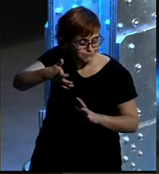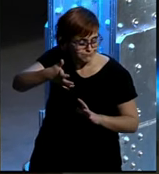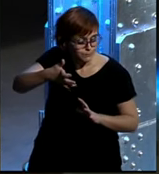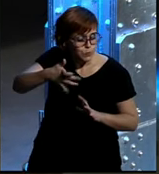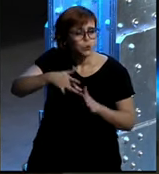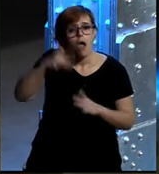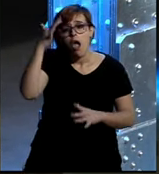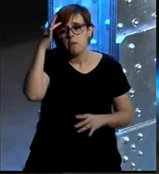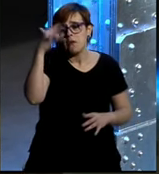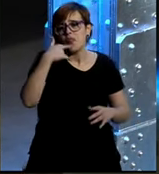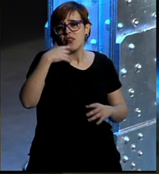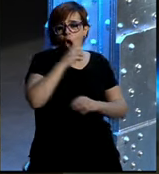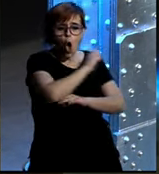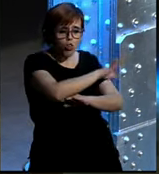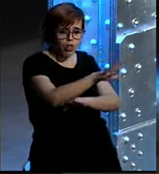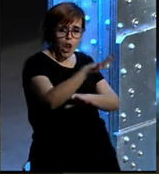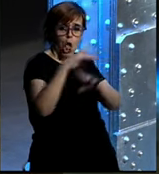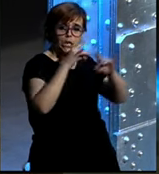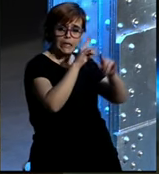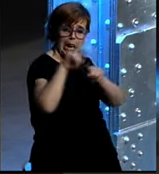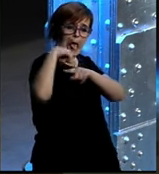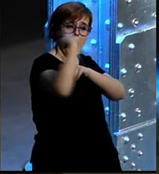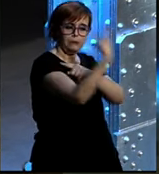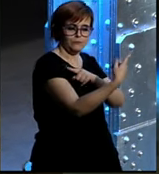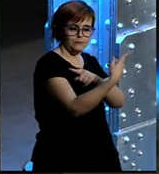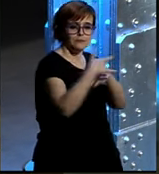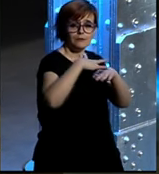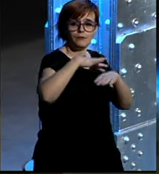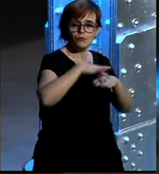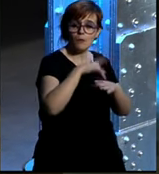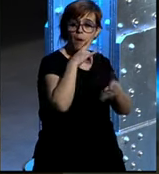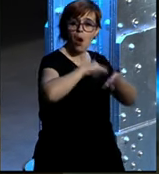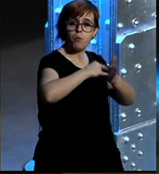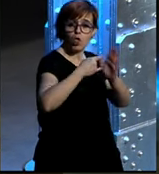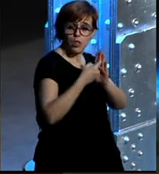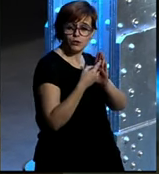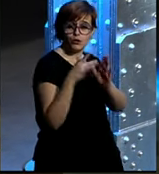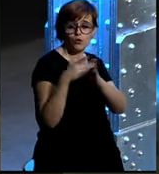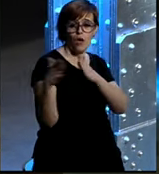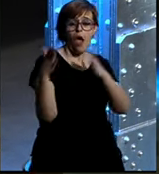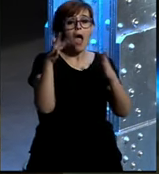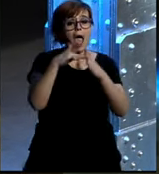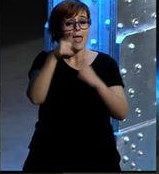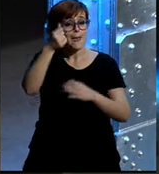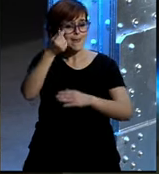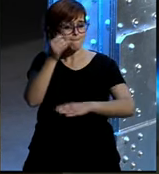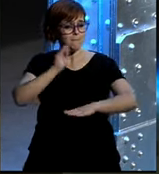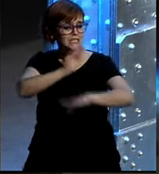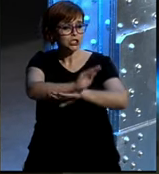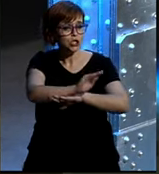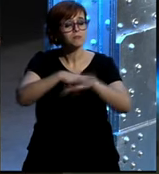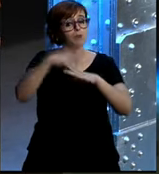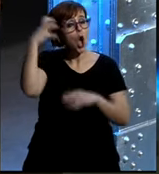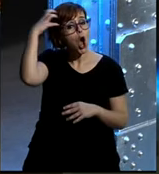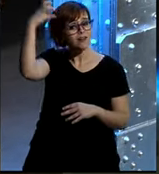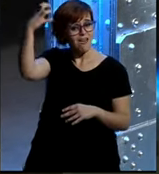más allá de Lozano había una tierra y les vendió ese proyecto a los grandes capitalistas de ese momento a los grandes inversores que eran los